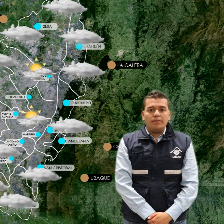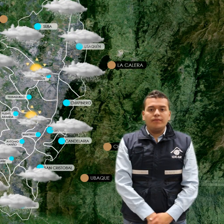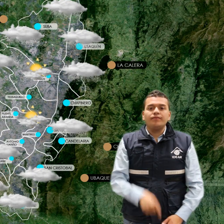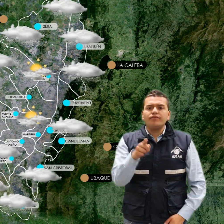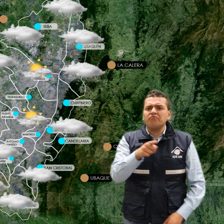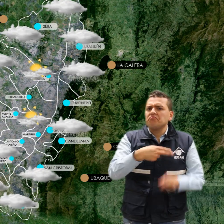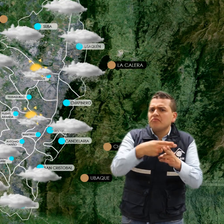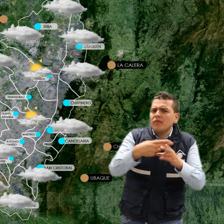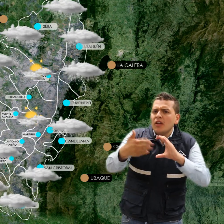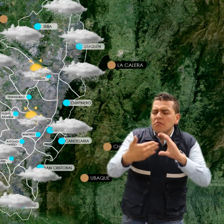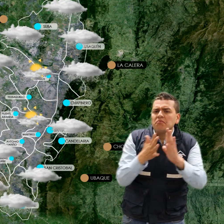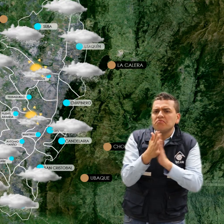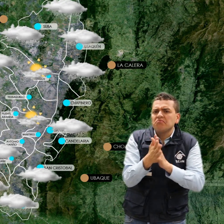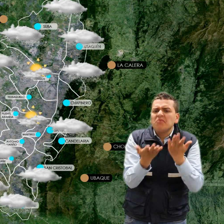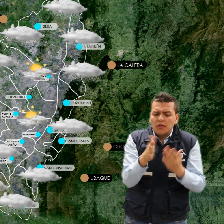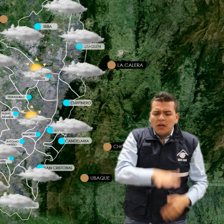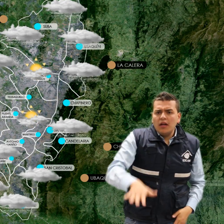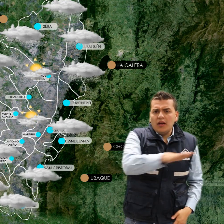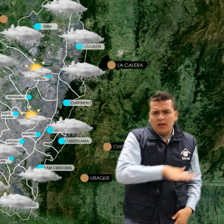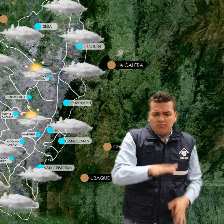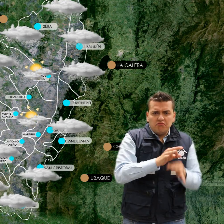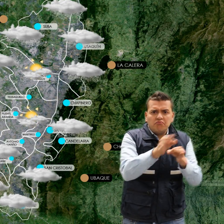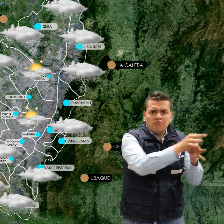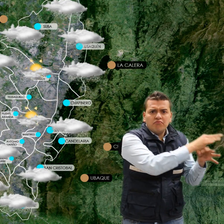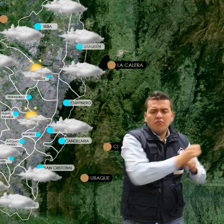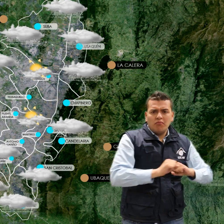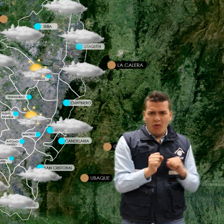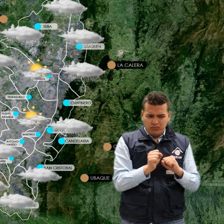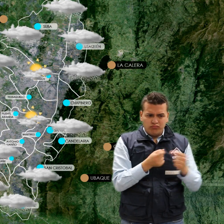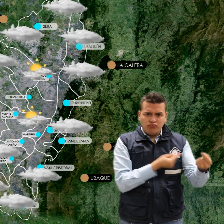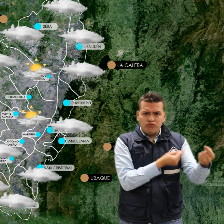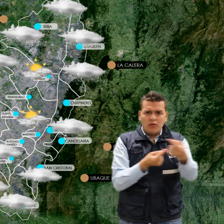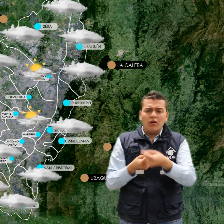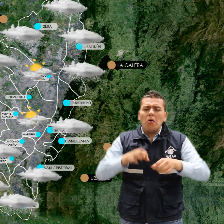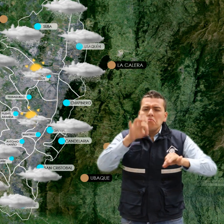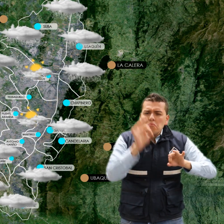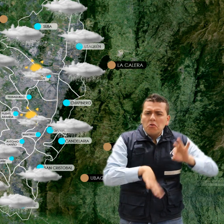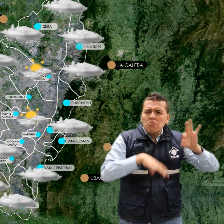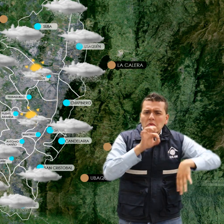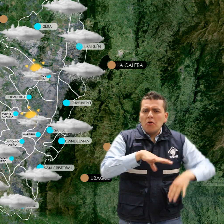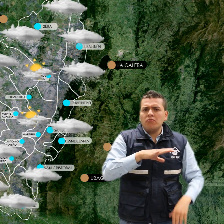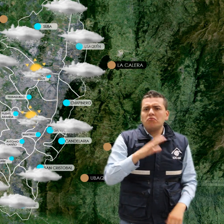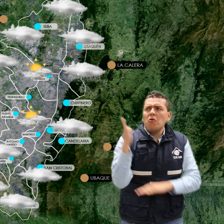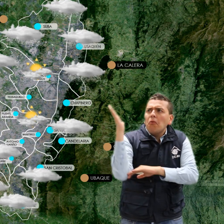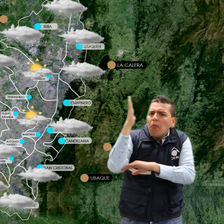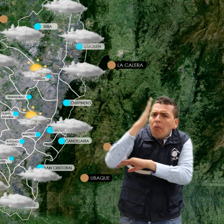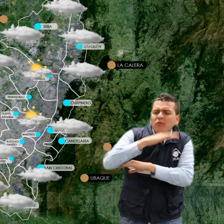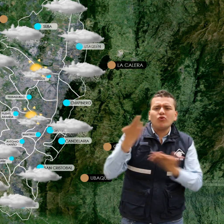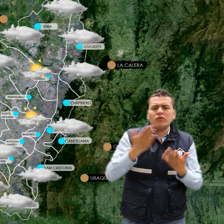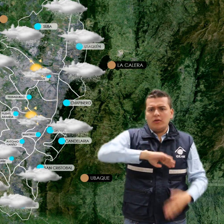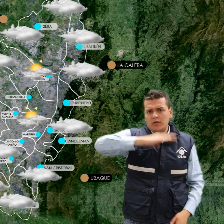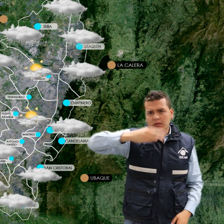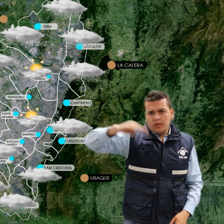El pronóstico para la sana Bogotá nos indica que tendremos condiciones de lloviznas en las primeras horas de la mañana hacia los cerros